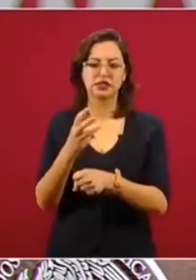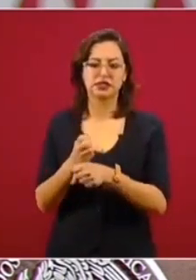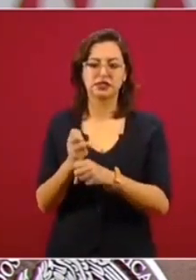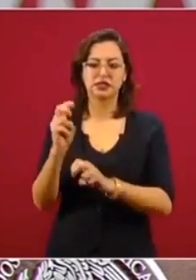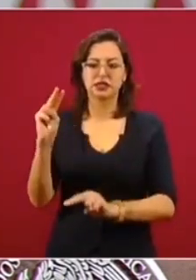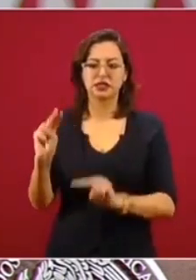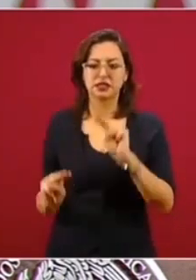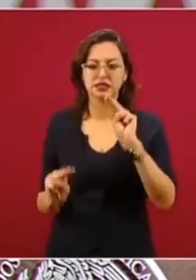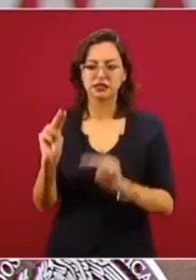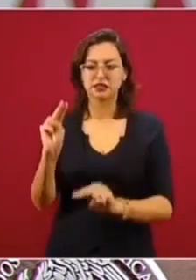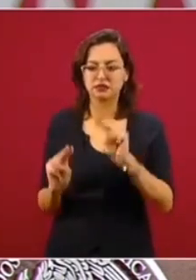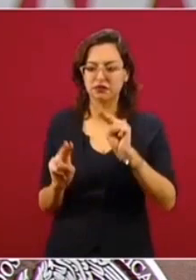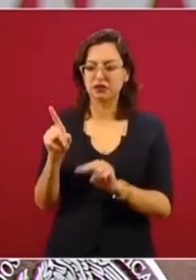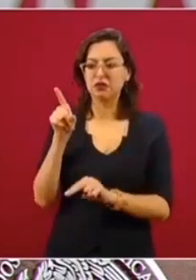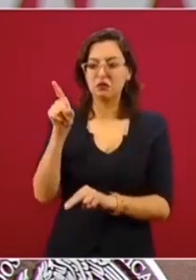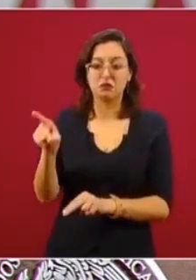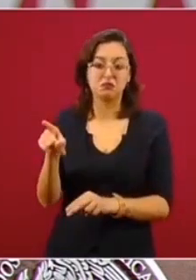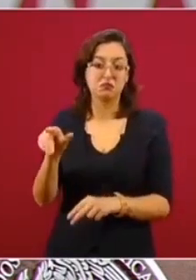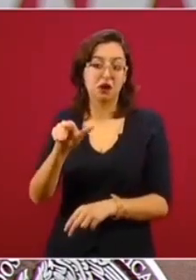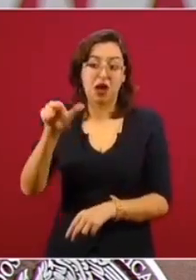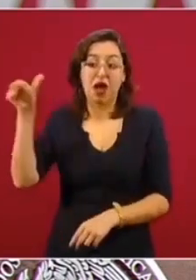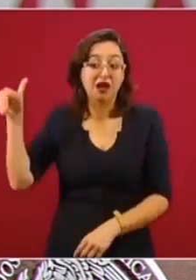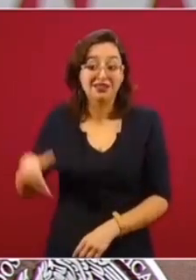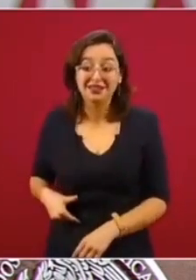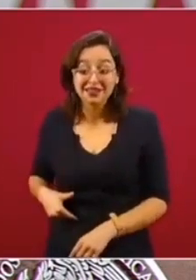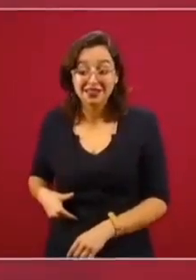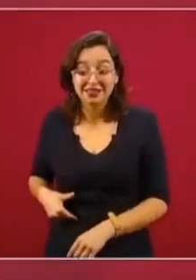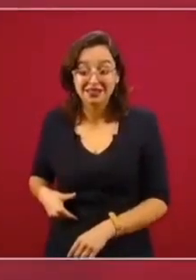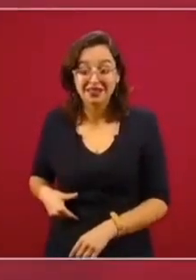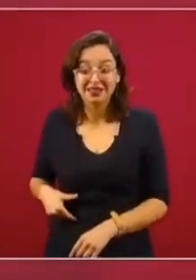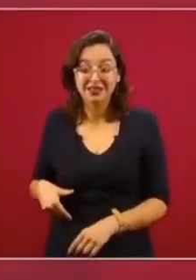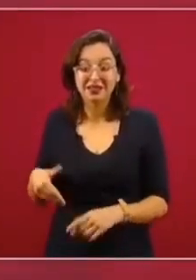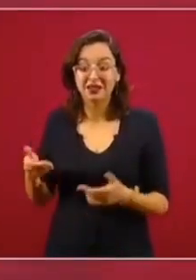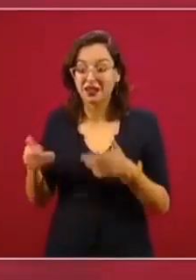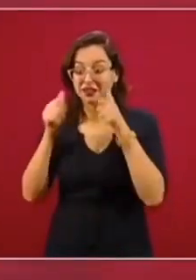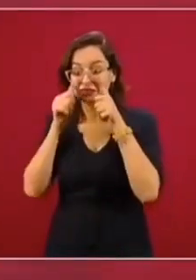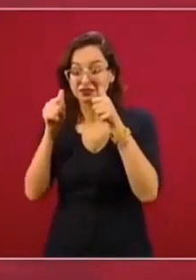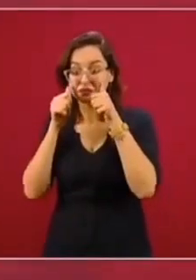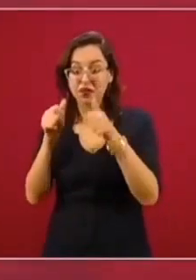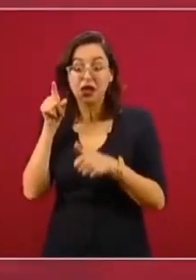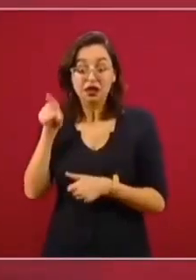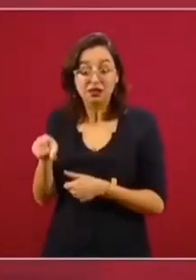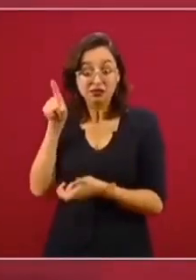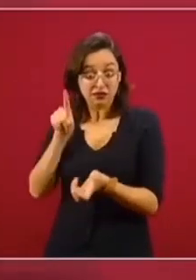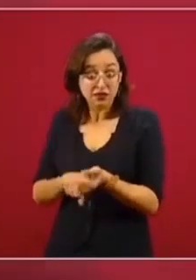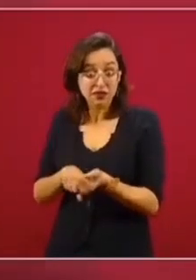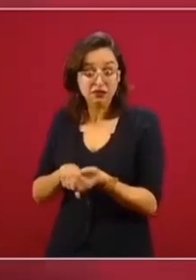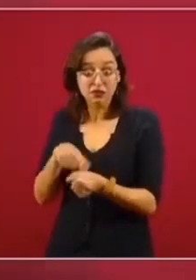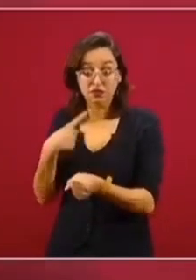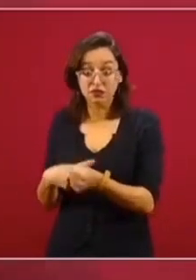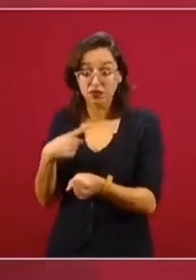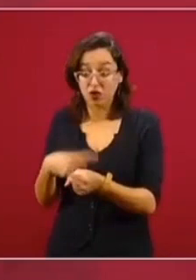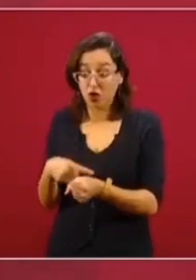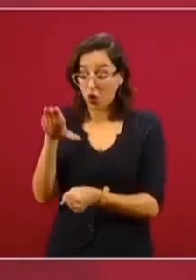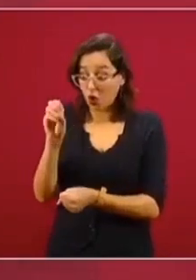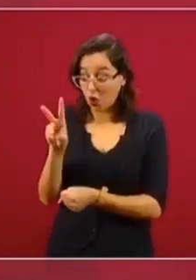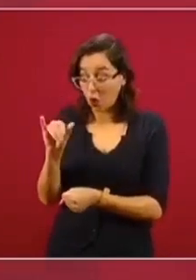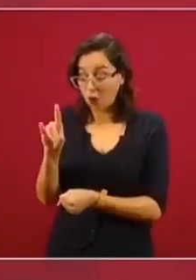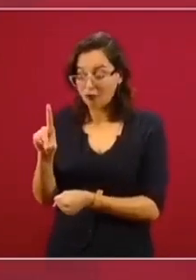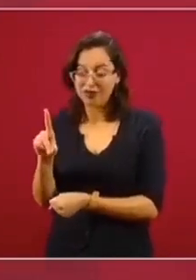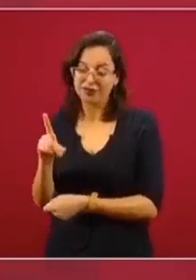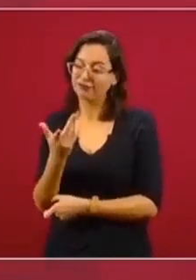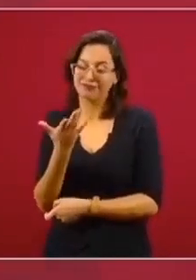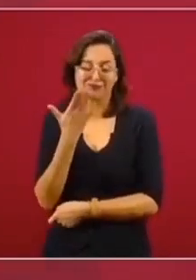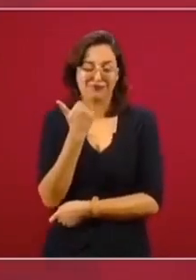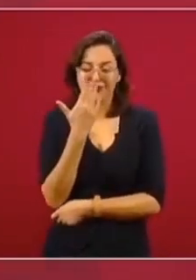como su nombre lo dice, atiende traumatología, no es un hospital de los que tengan reconversión a COVID,